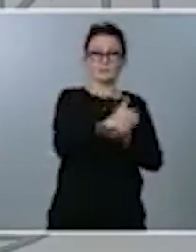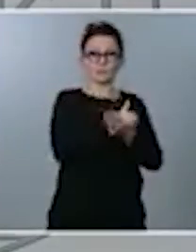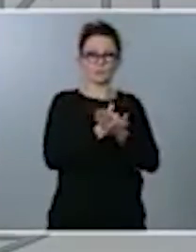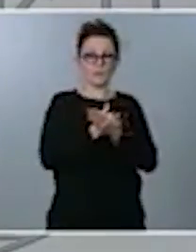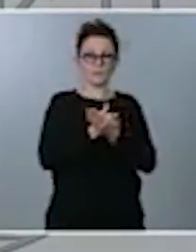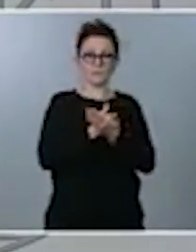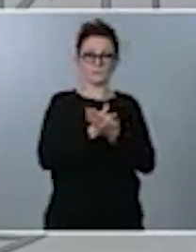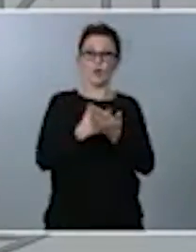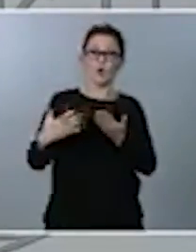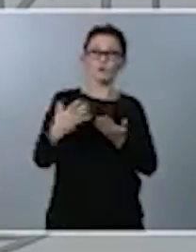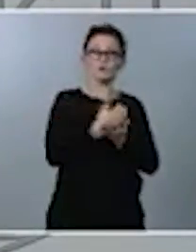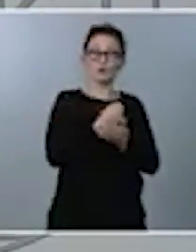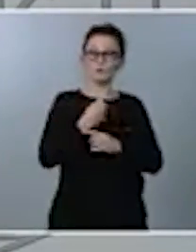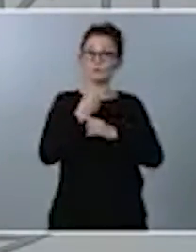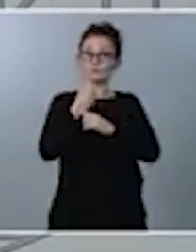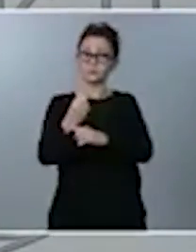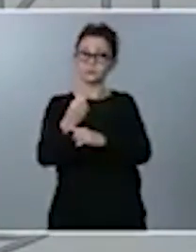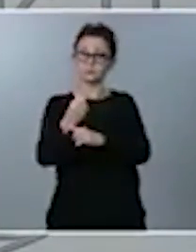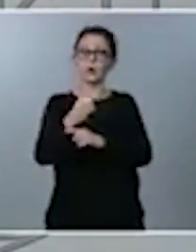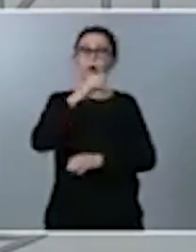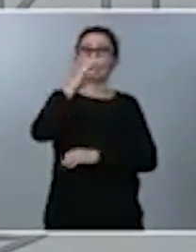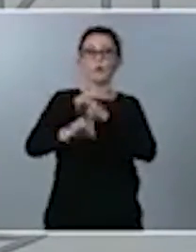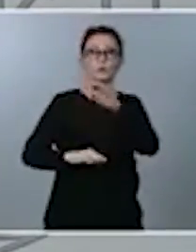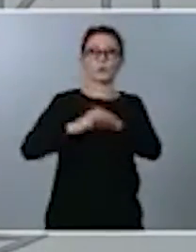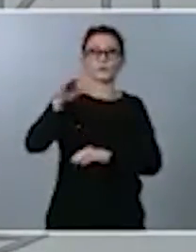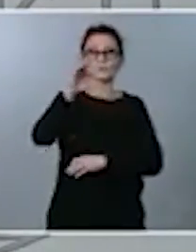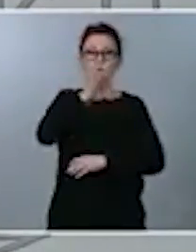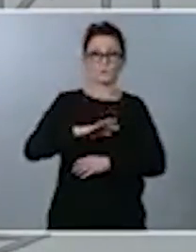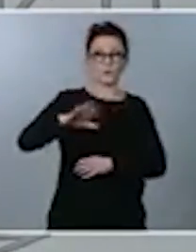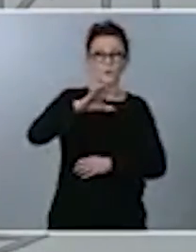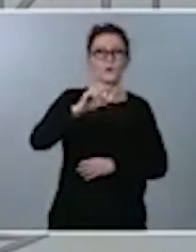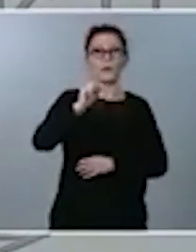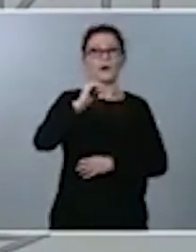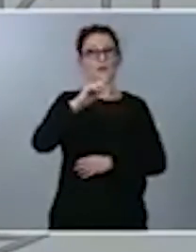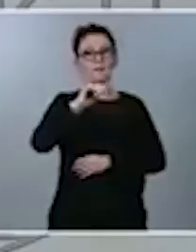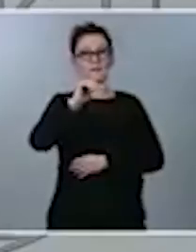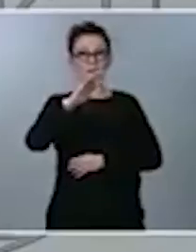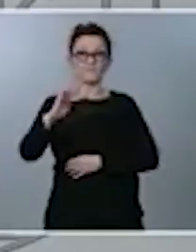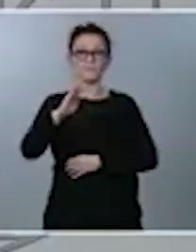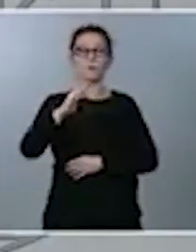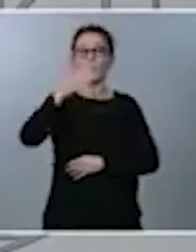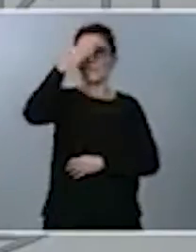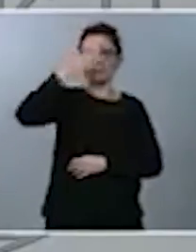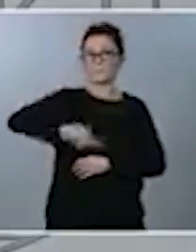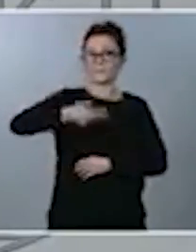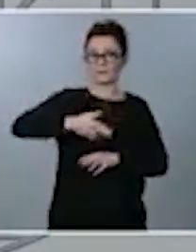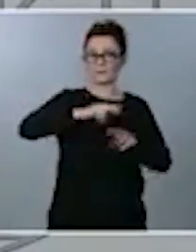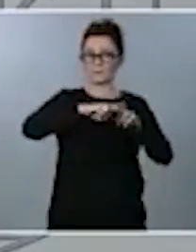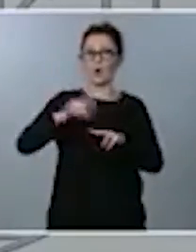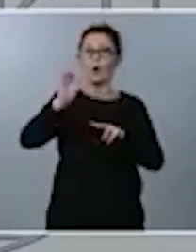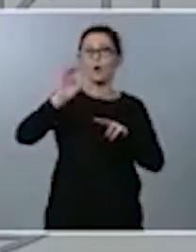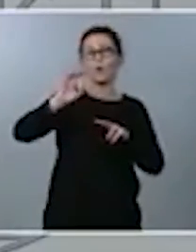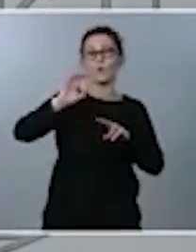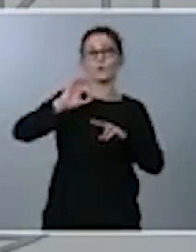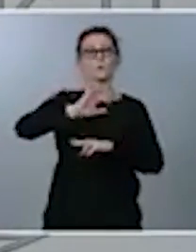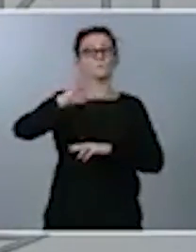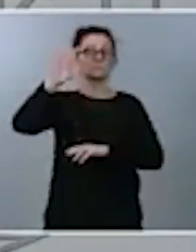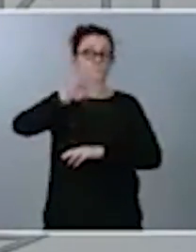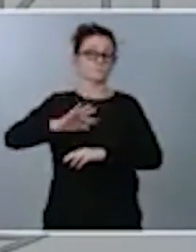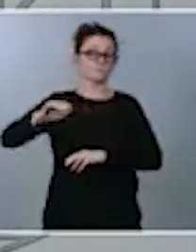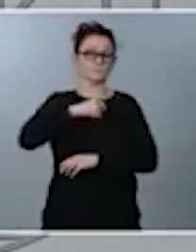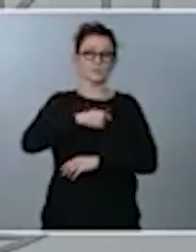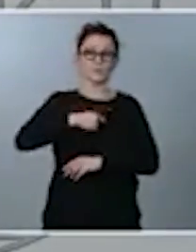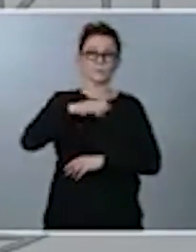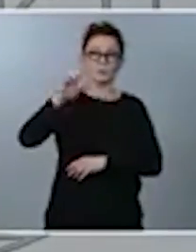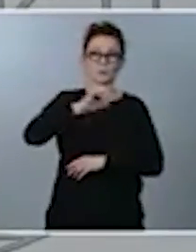por organismos nacionales, AIREF como principal evaluador, o internacionales como la Comisión Europea, Fondo Monetario